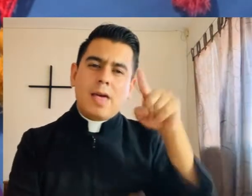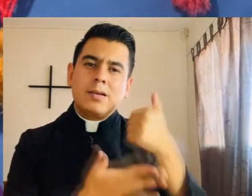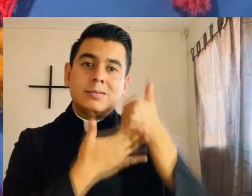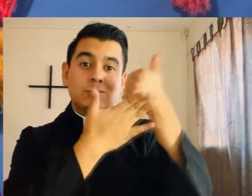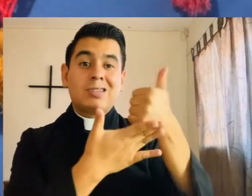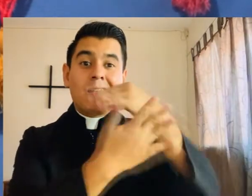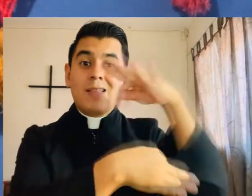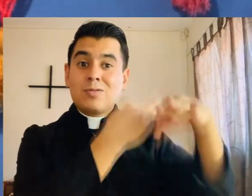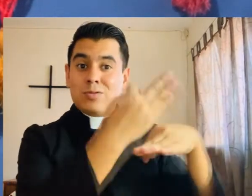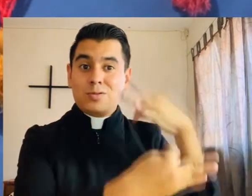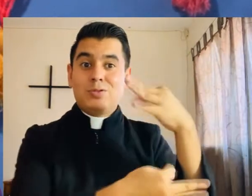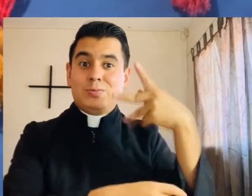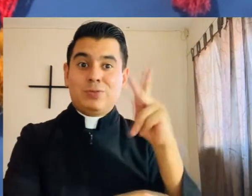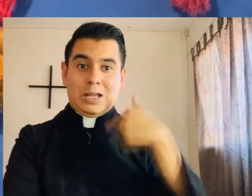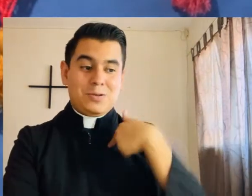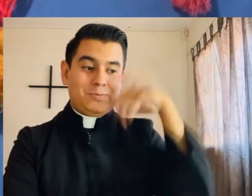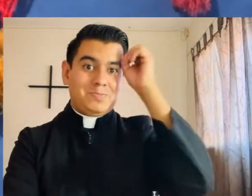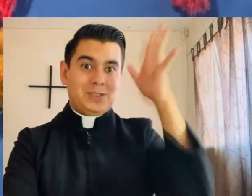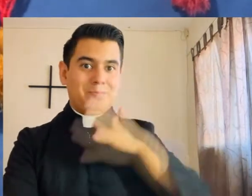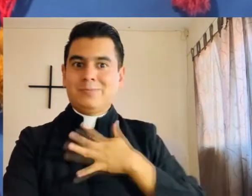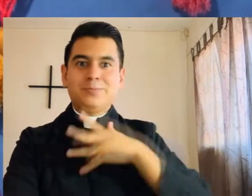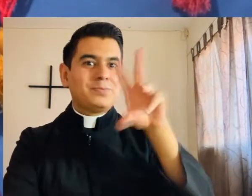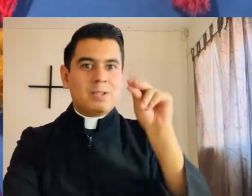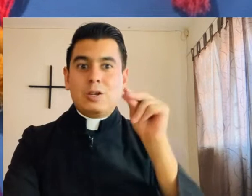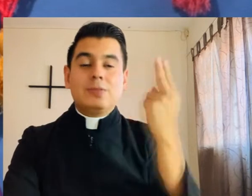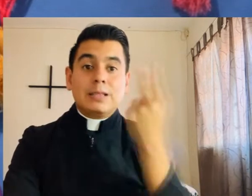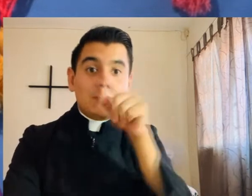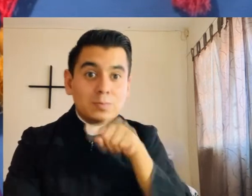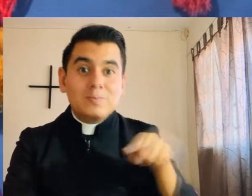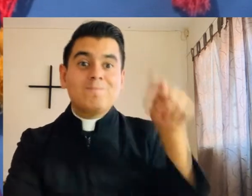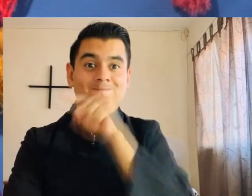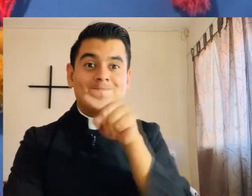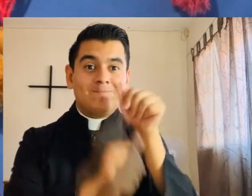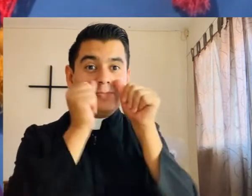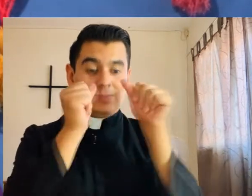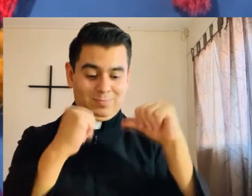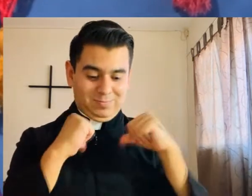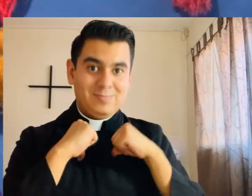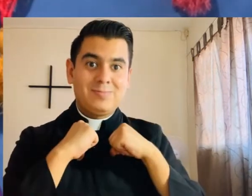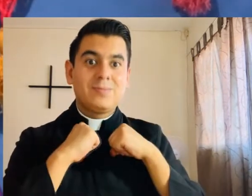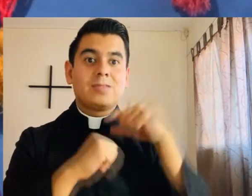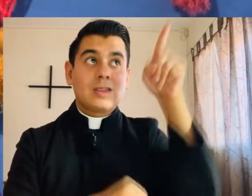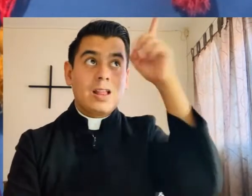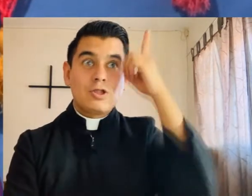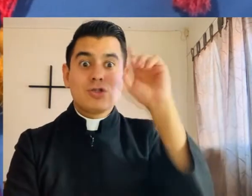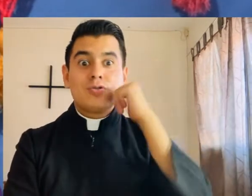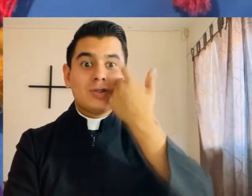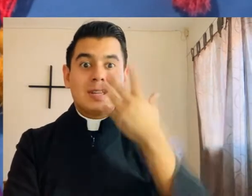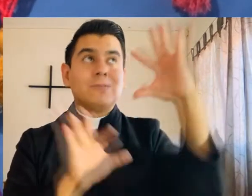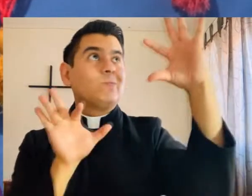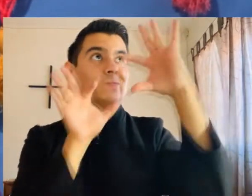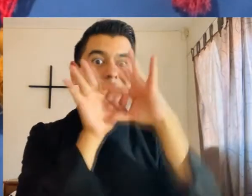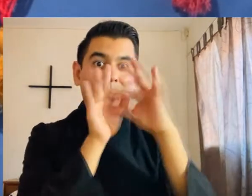empatía, podríamos querer ayudarles a todos sin voltearnos a mirar a nosotros mismos y a nuestras necesidades. Y